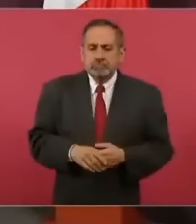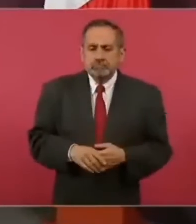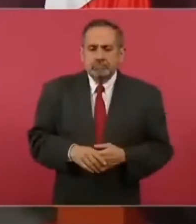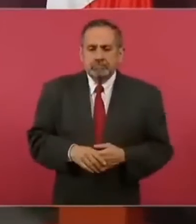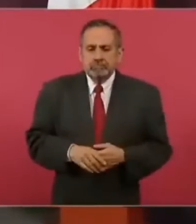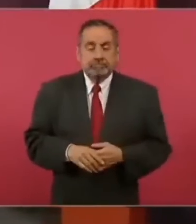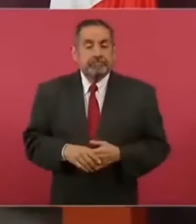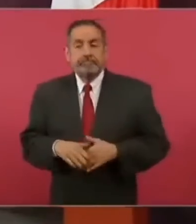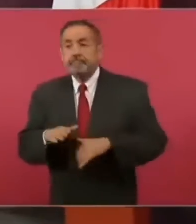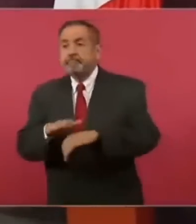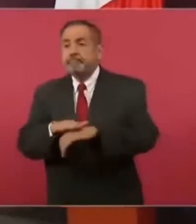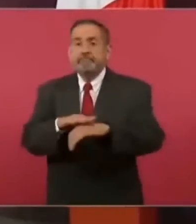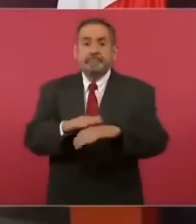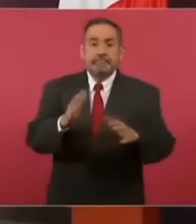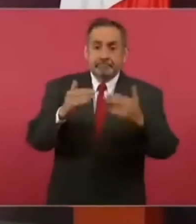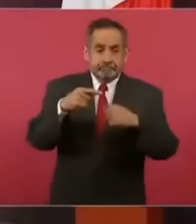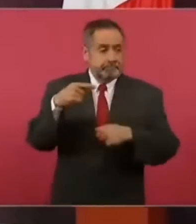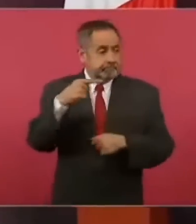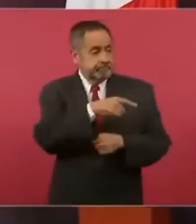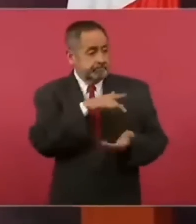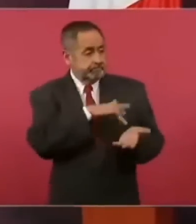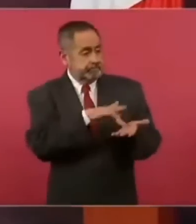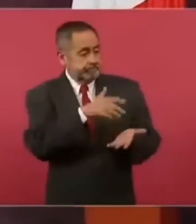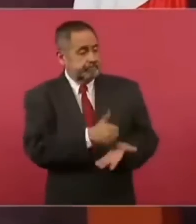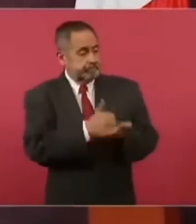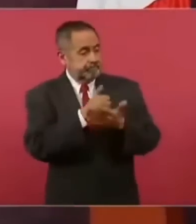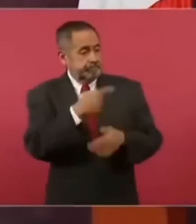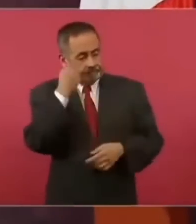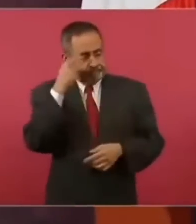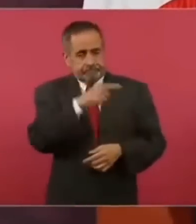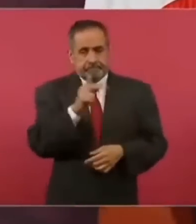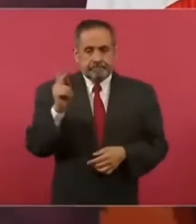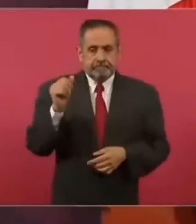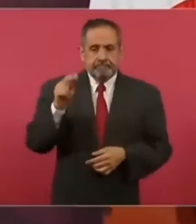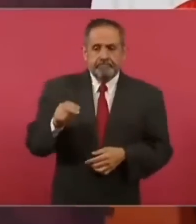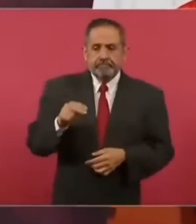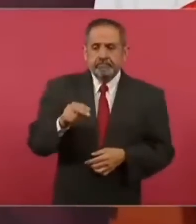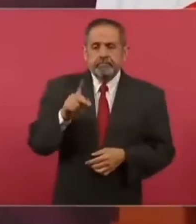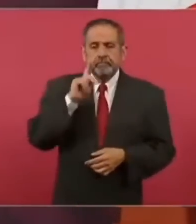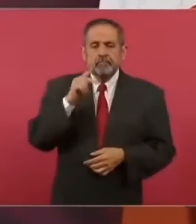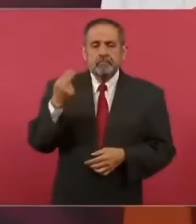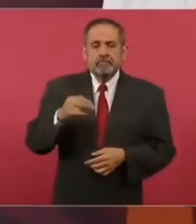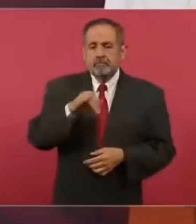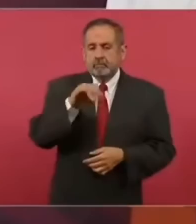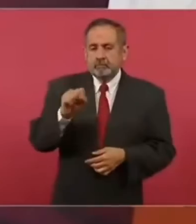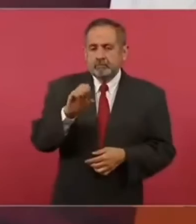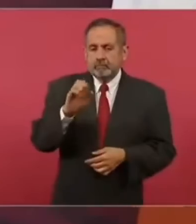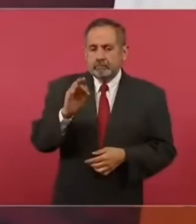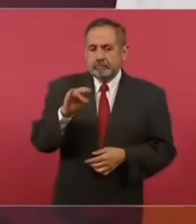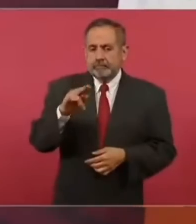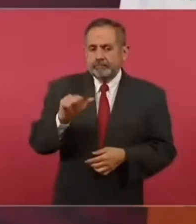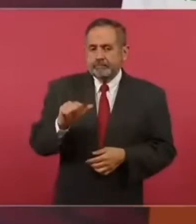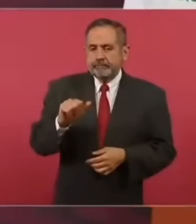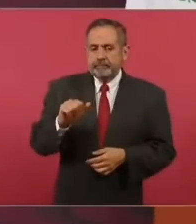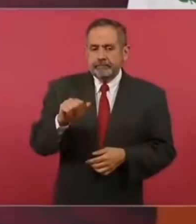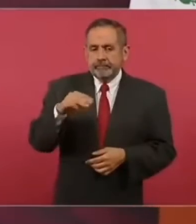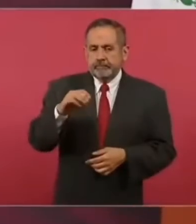llama a votar por la candidata del PAN Josefina Vázquez de Mota